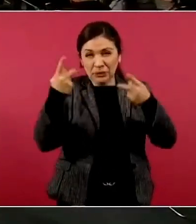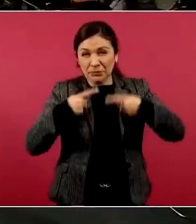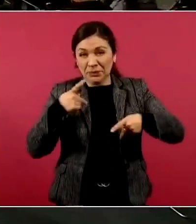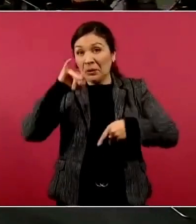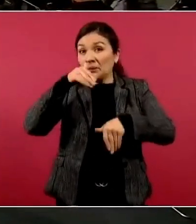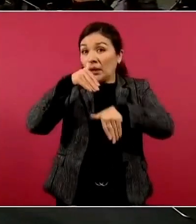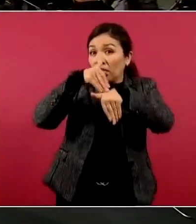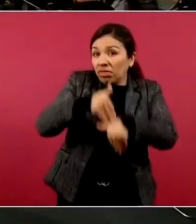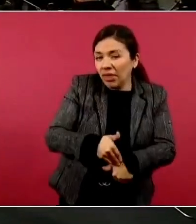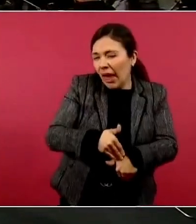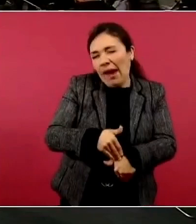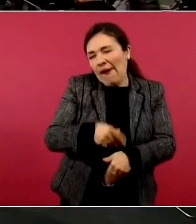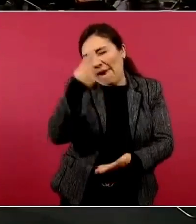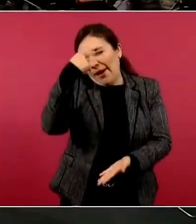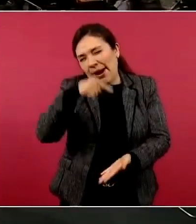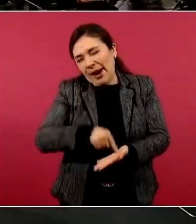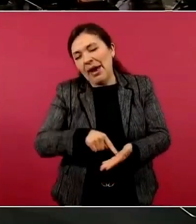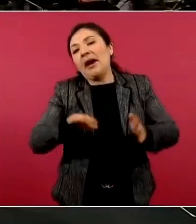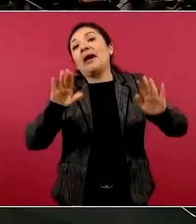maneras.